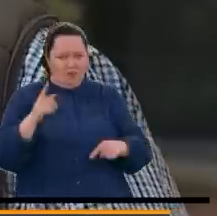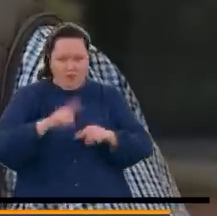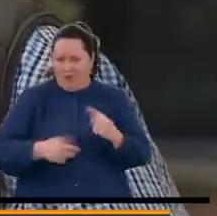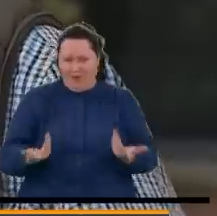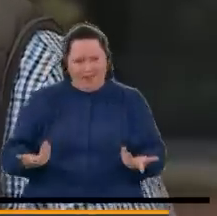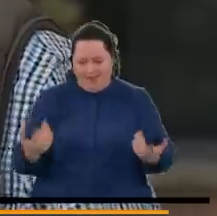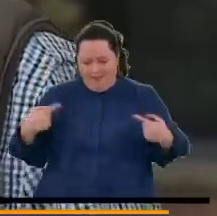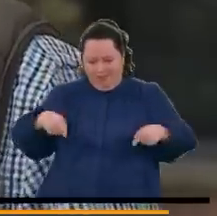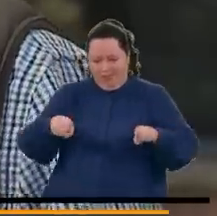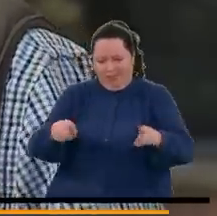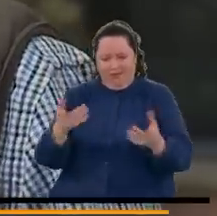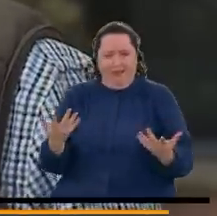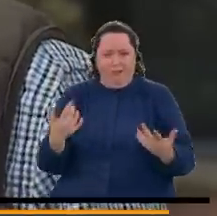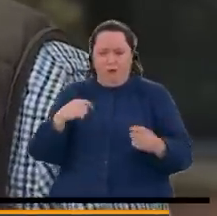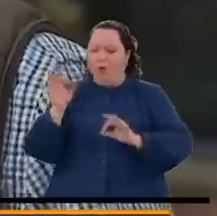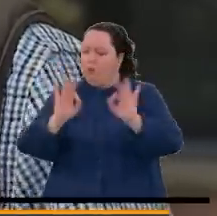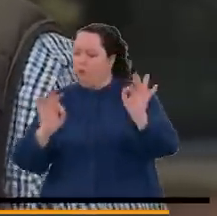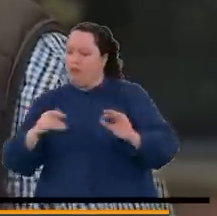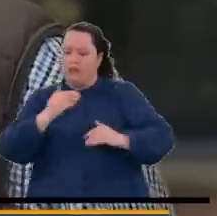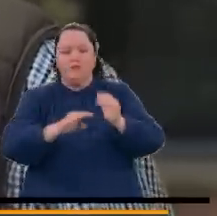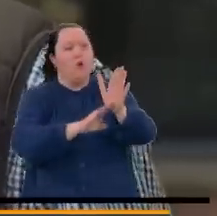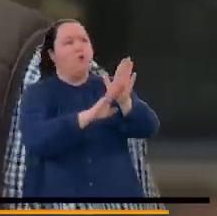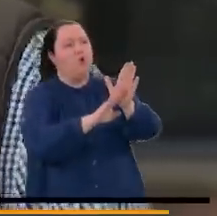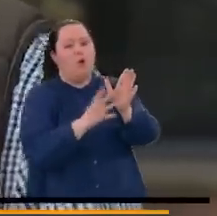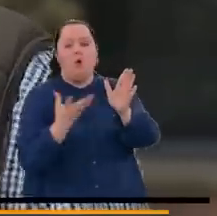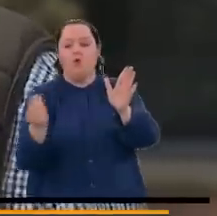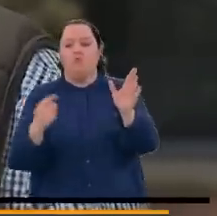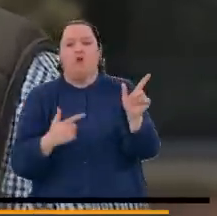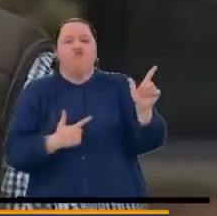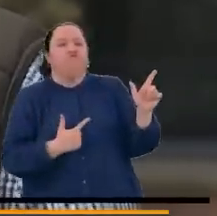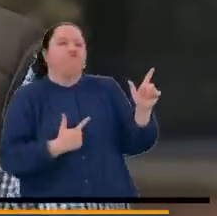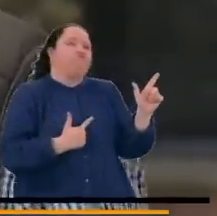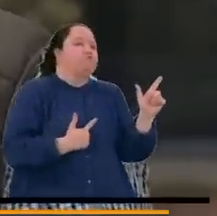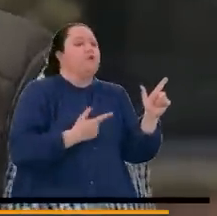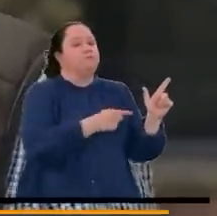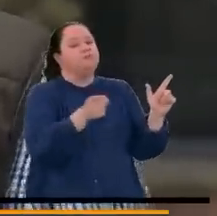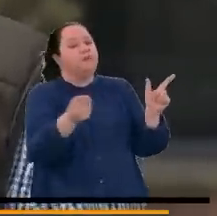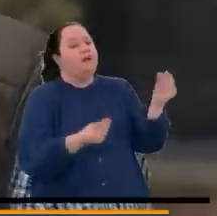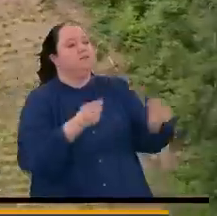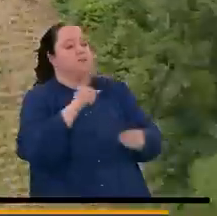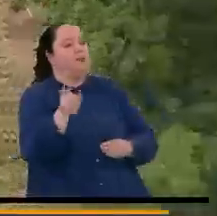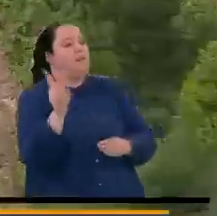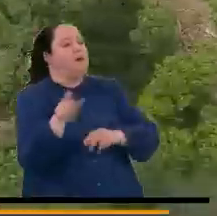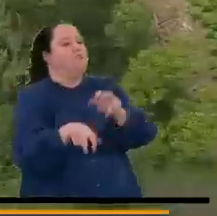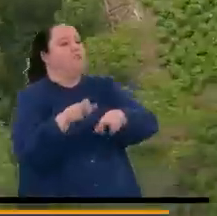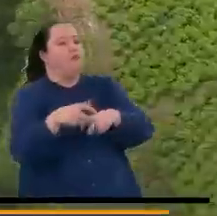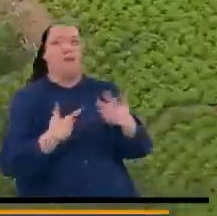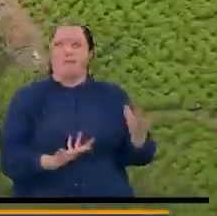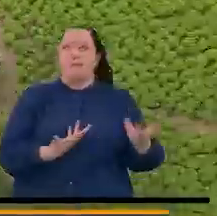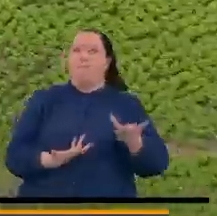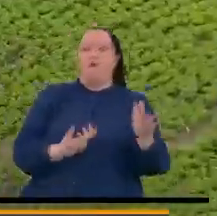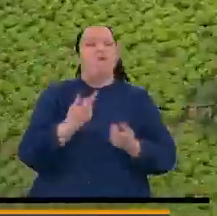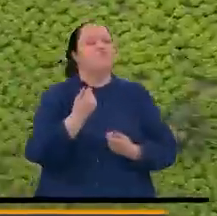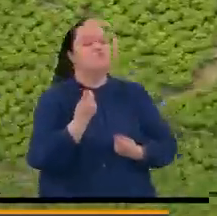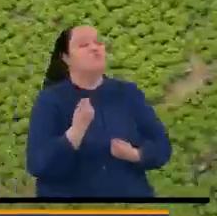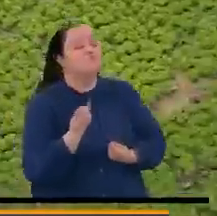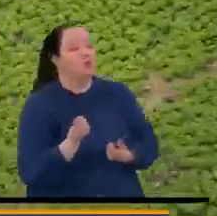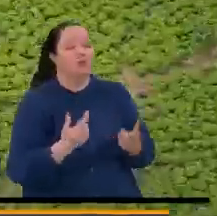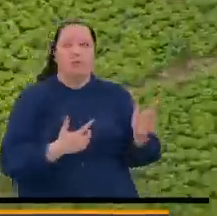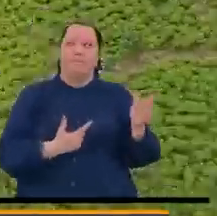puede tratar de generar condiciones de desarrollo si tiene un grupo armado ilegal con un fusil diciéndole qué debe cultivar, cómo debe cultivar y a qué precio lo debe cultivar.